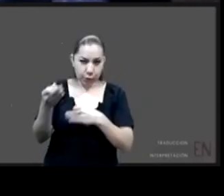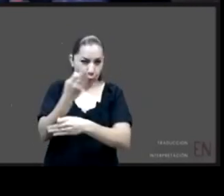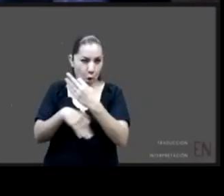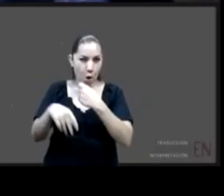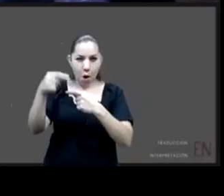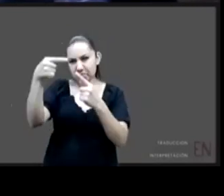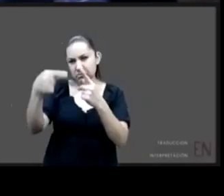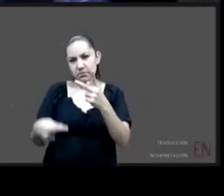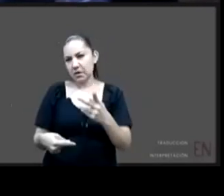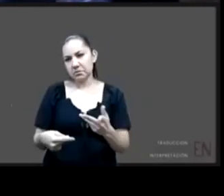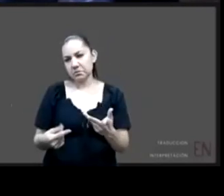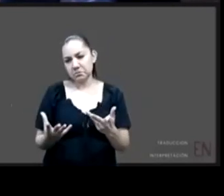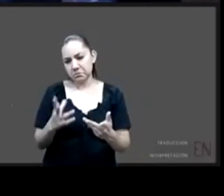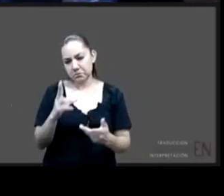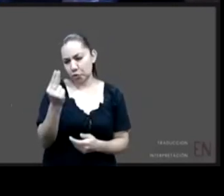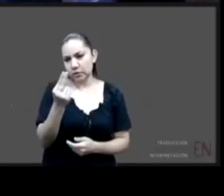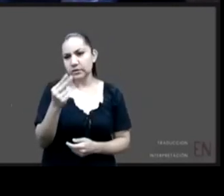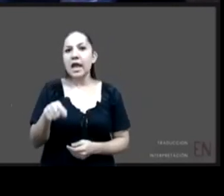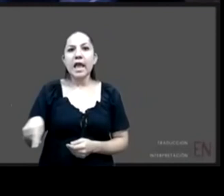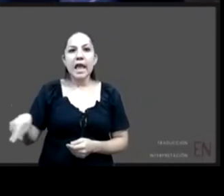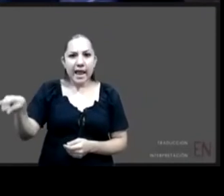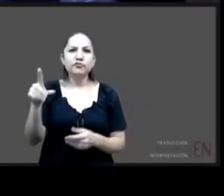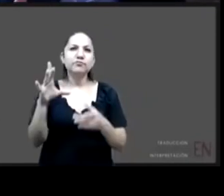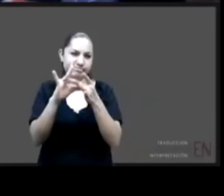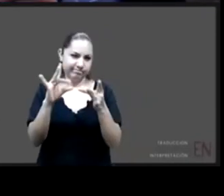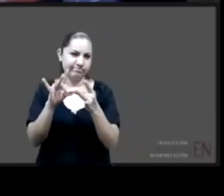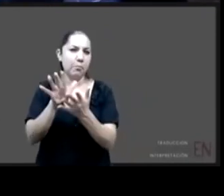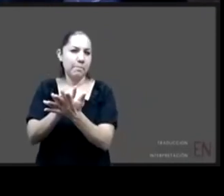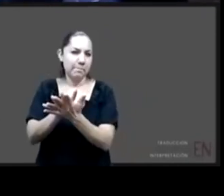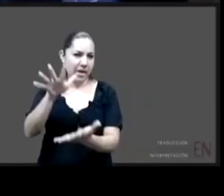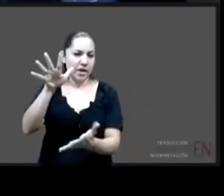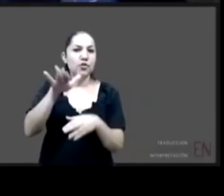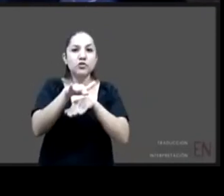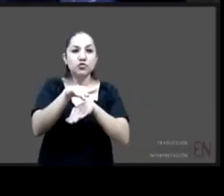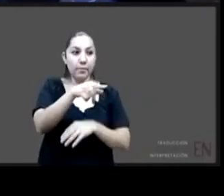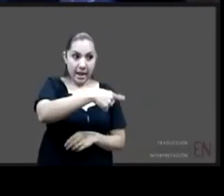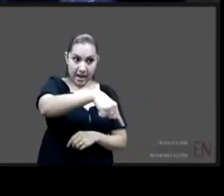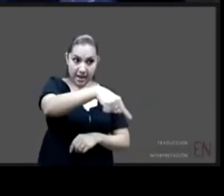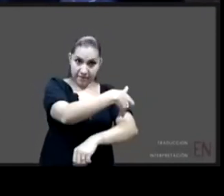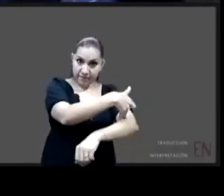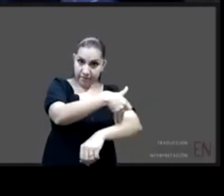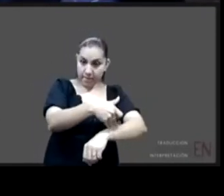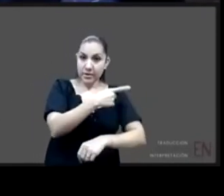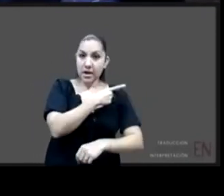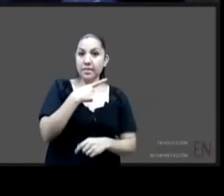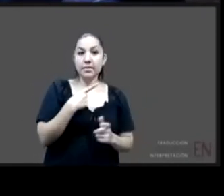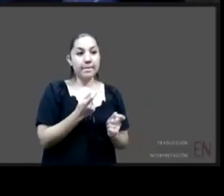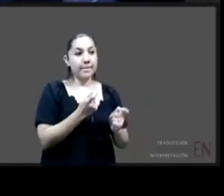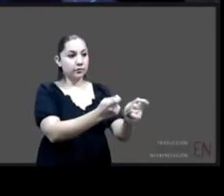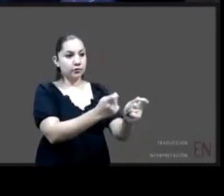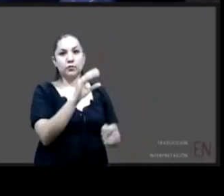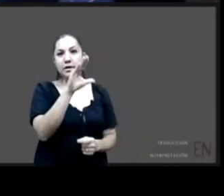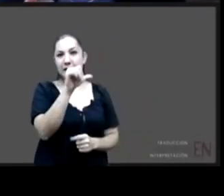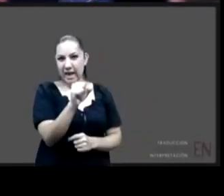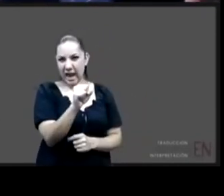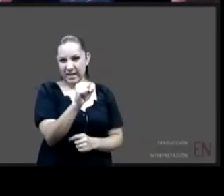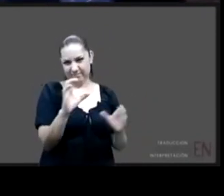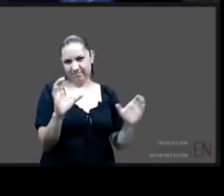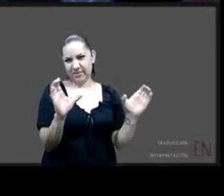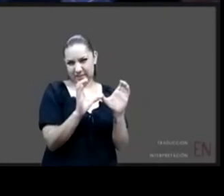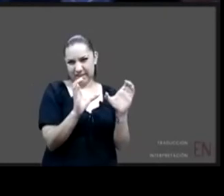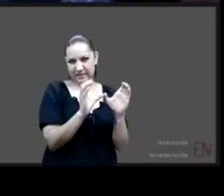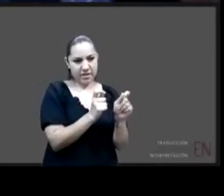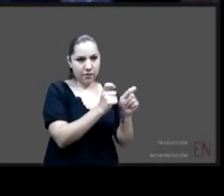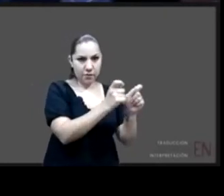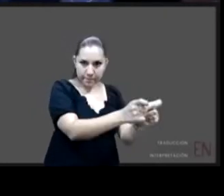familias se certifican los CAS se tienen que publicar los registros administrativos tiene que